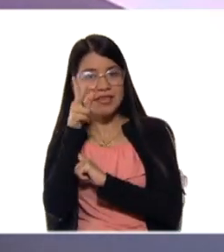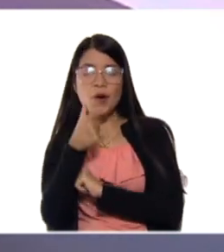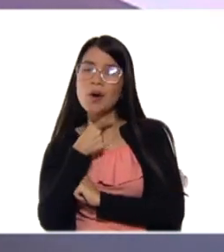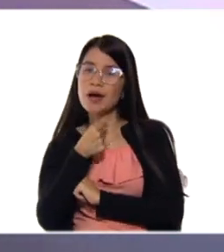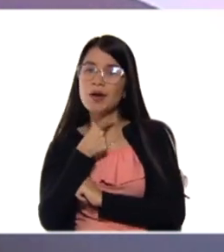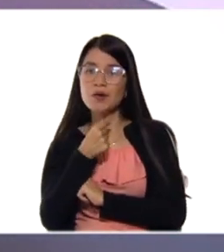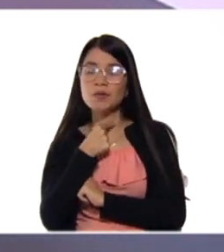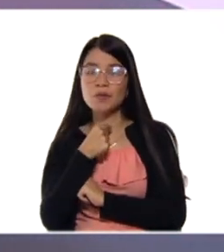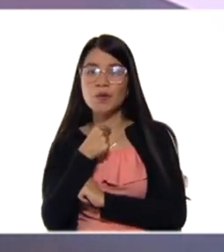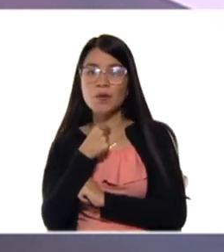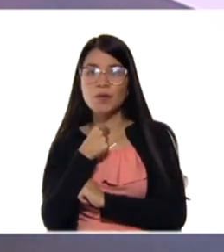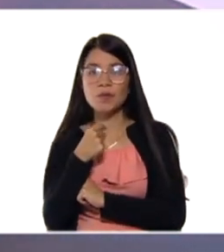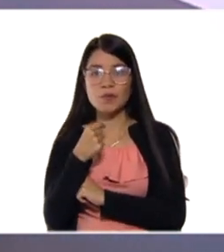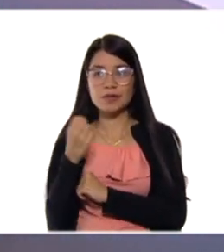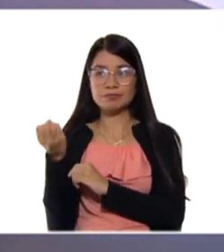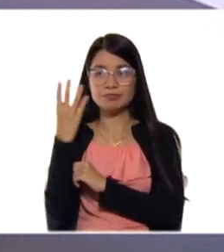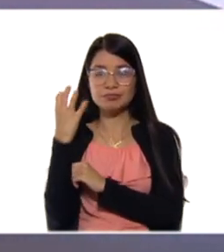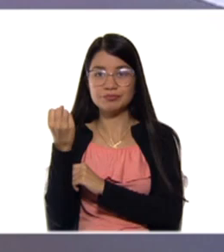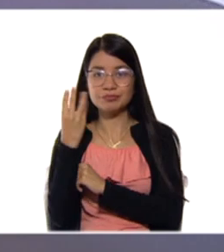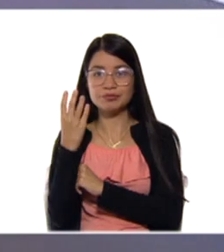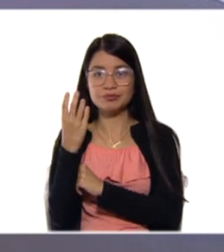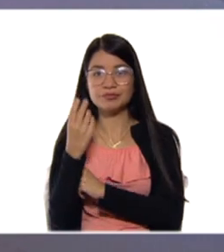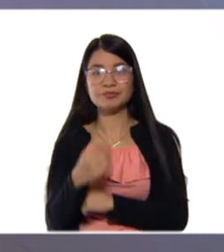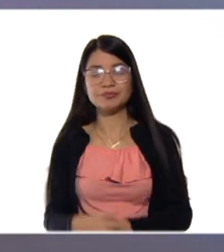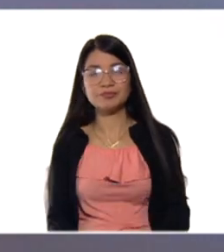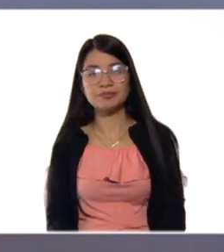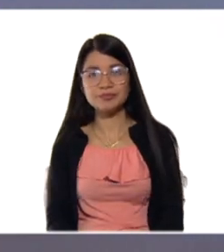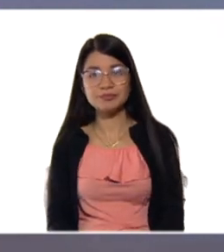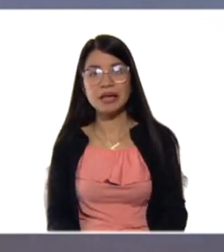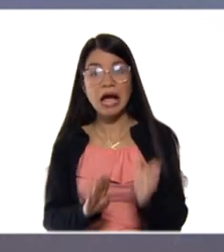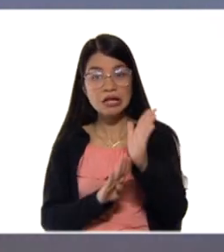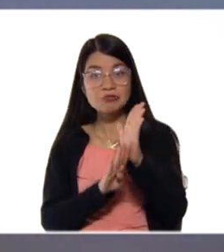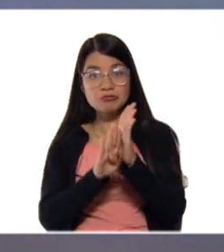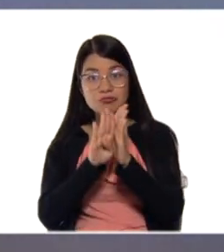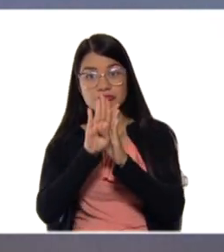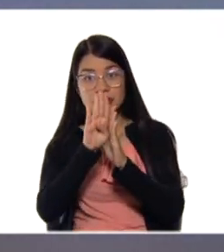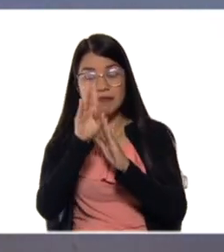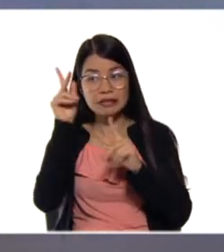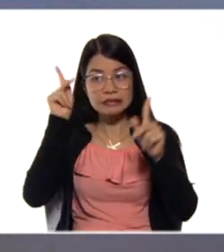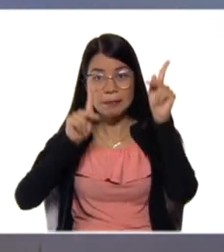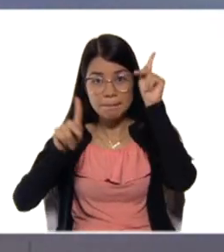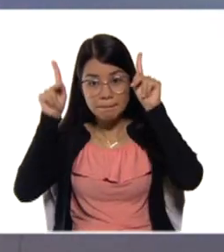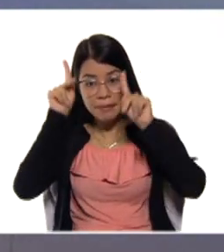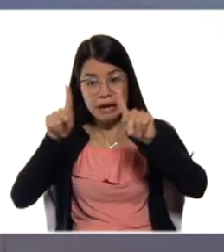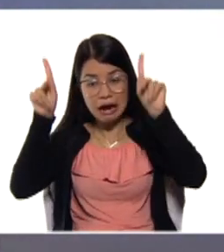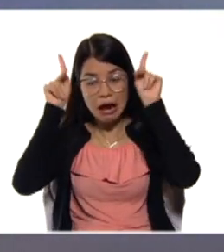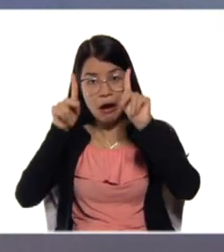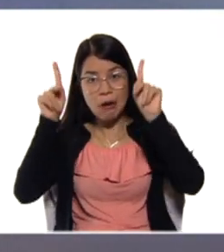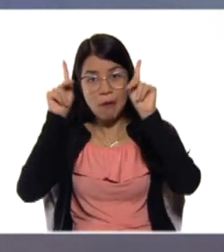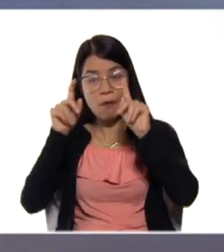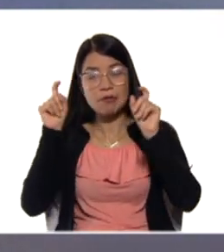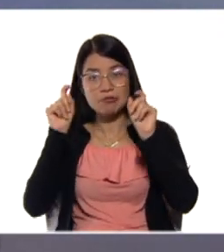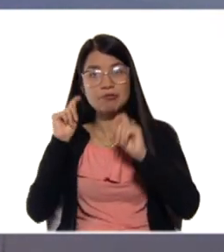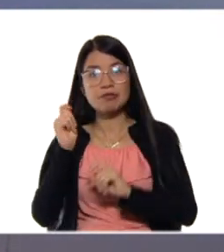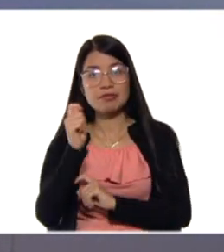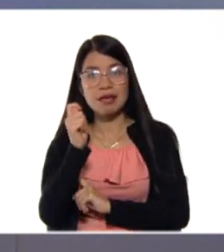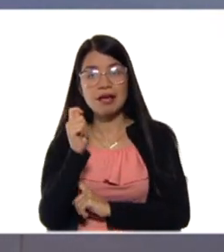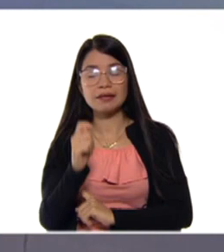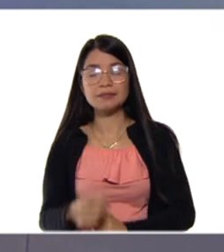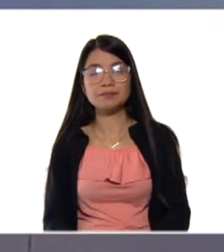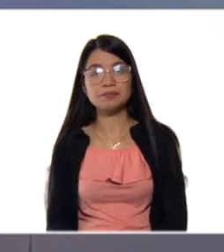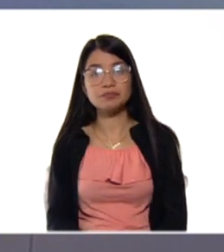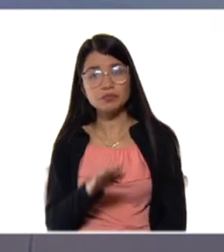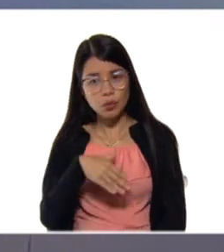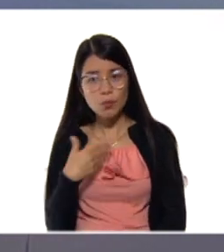y esos comentarios que certifican el avance pedagógico en la aventura de saber. Y para eso ustedes pueden